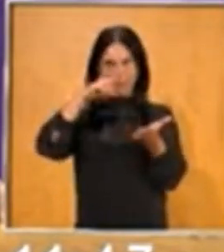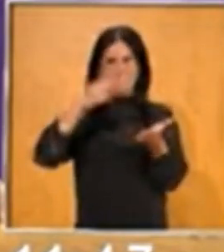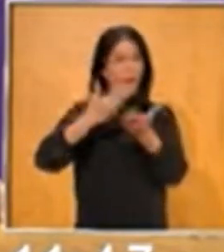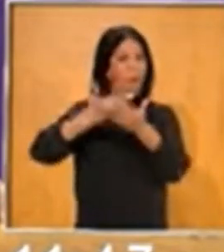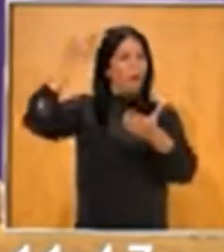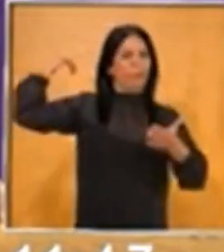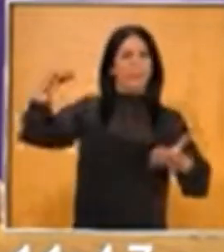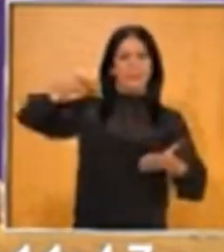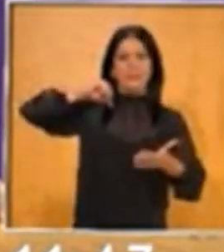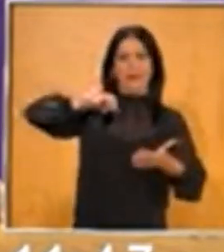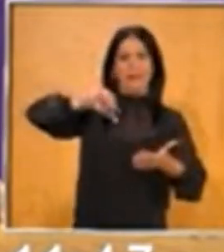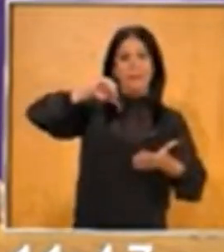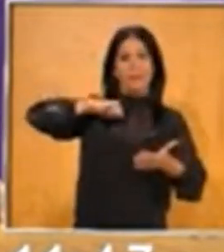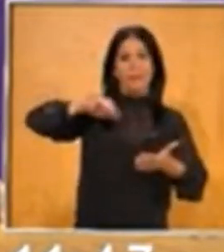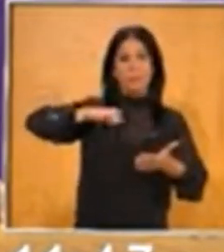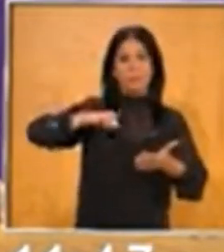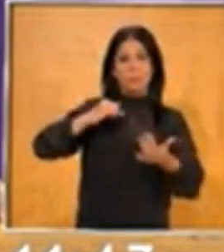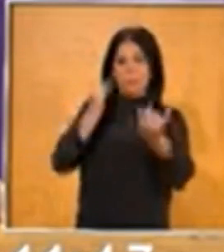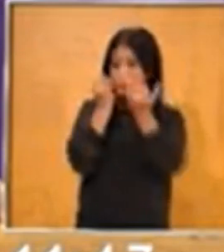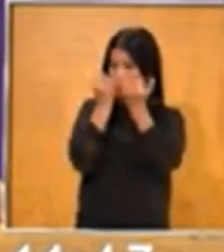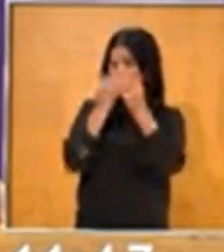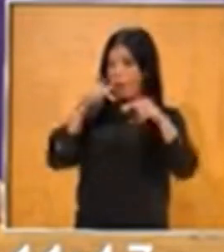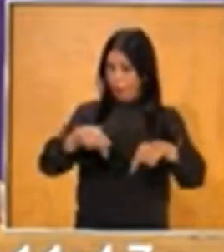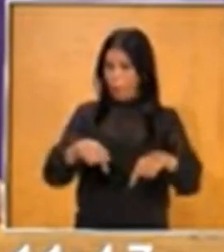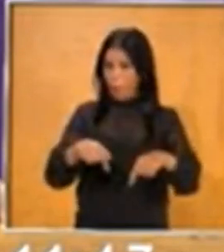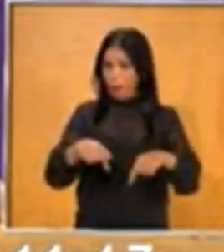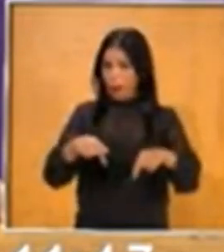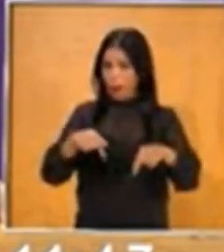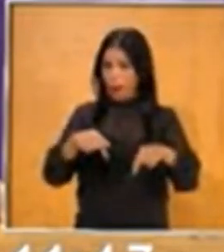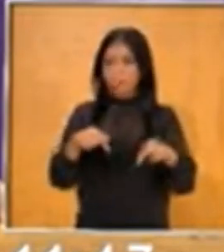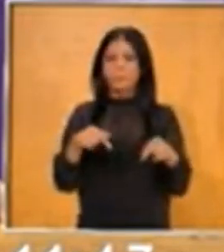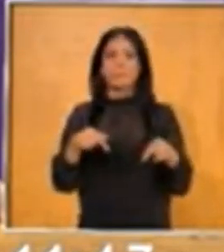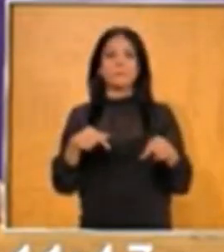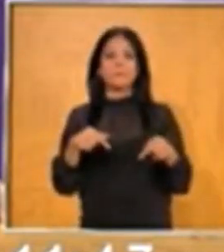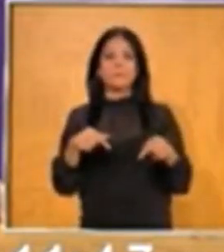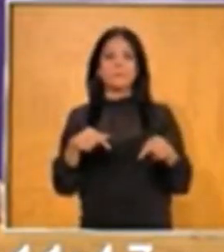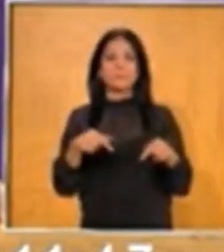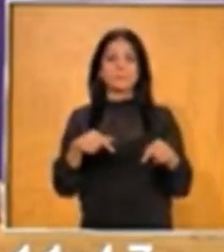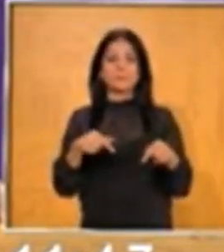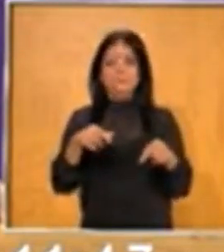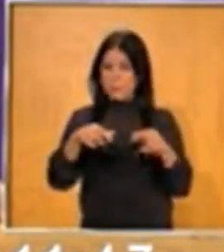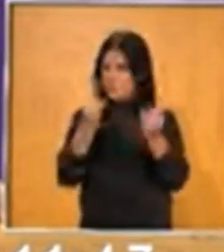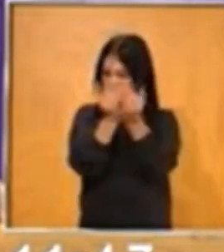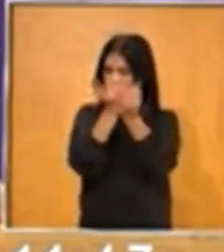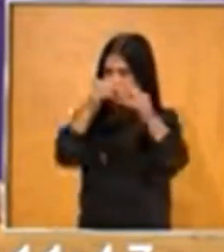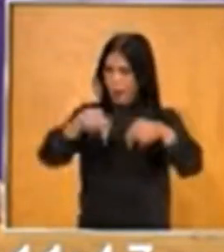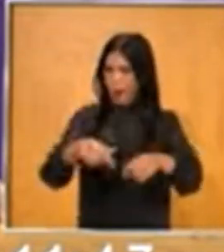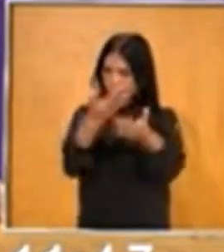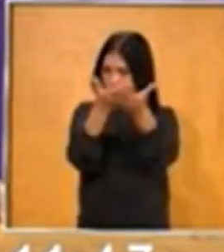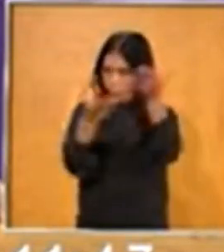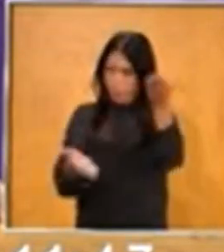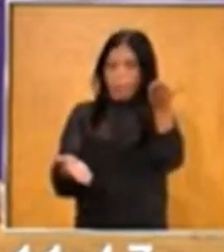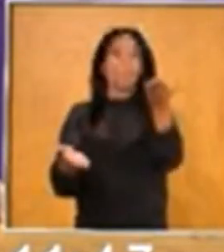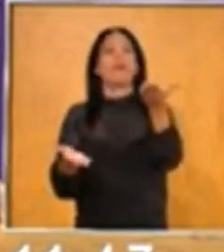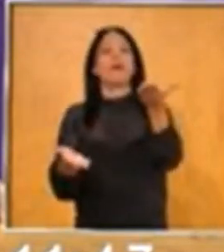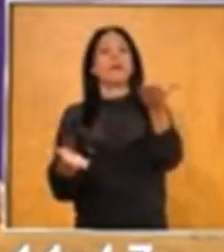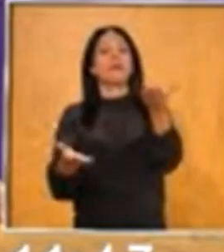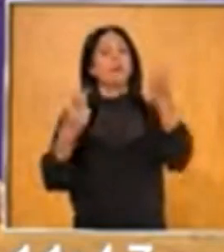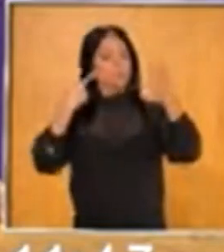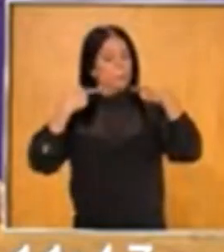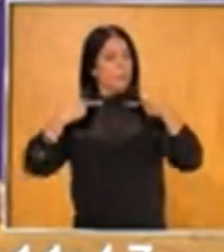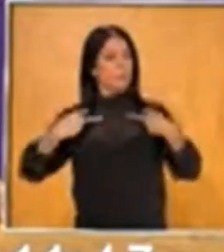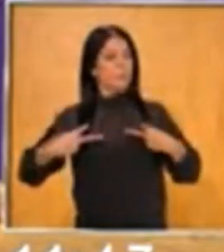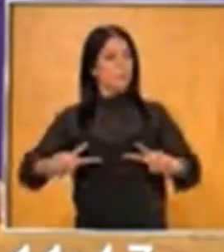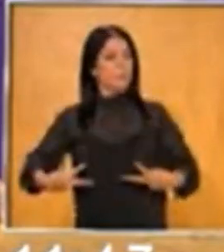¿Vivían los mismos habitantes que ahorita presenciamos a nuestro alrededor? ¿Vestíamos igual?